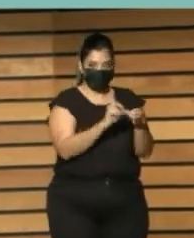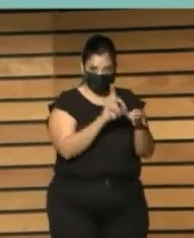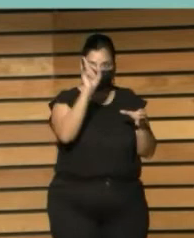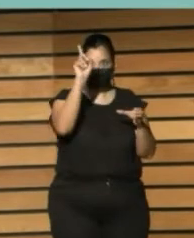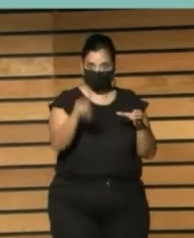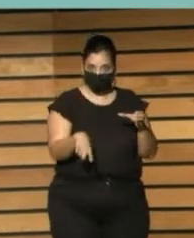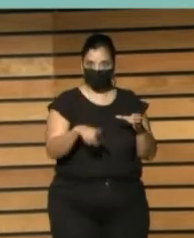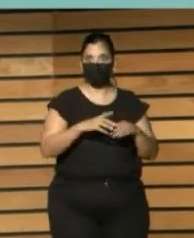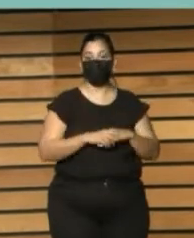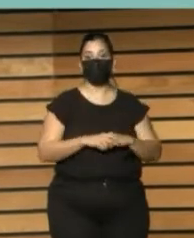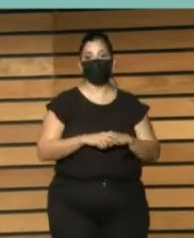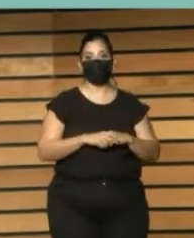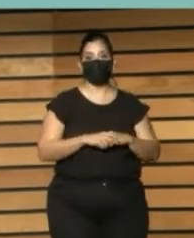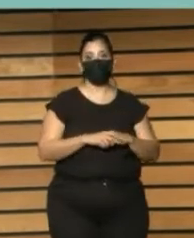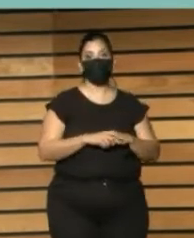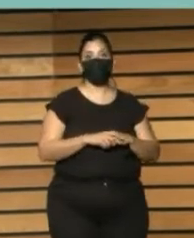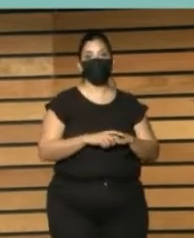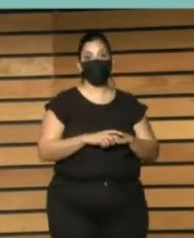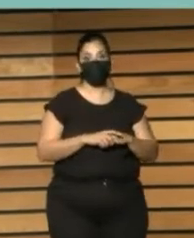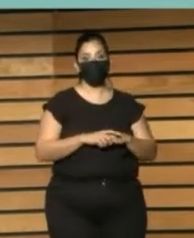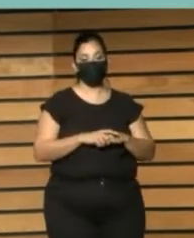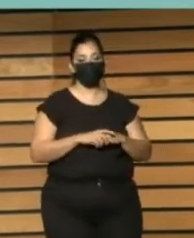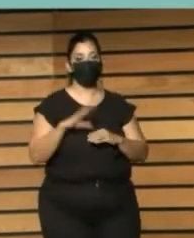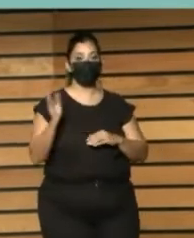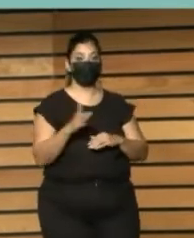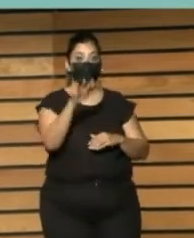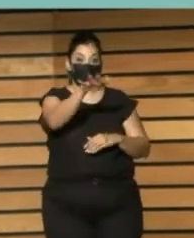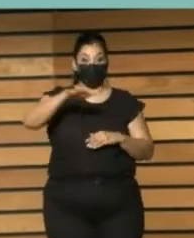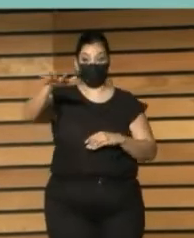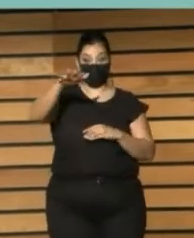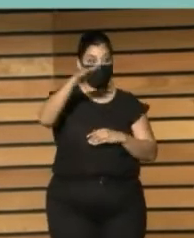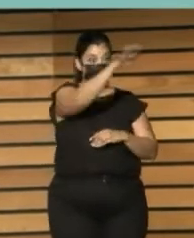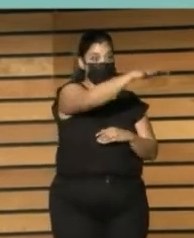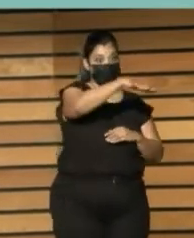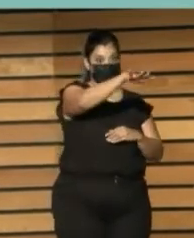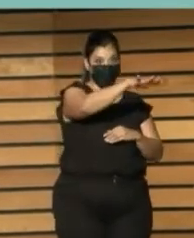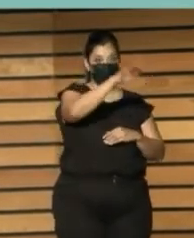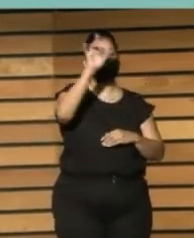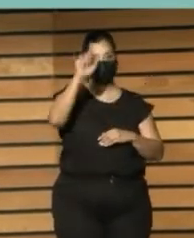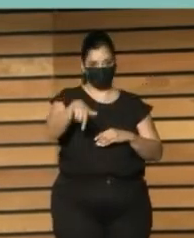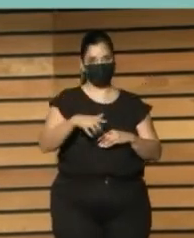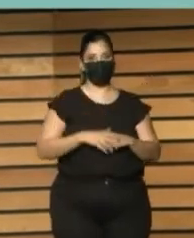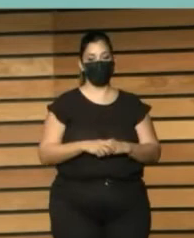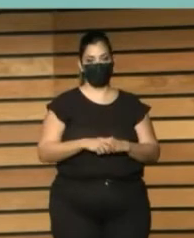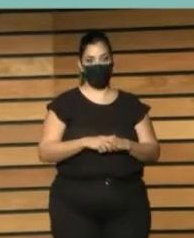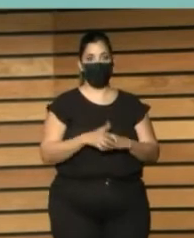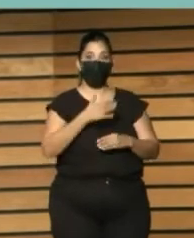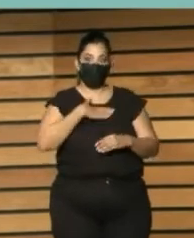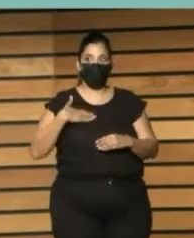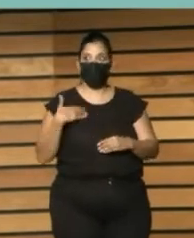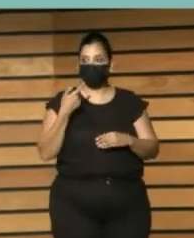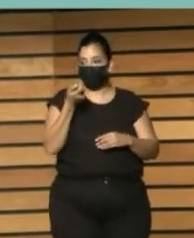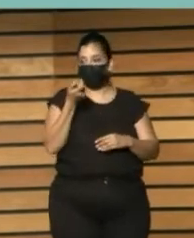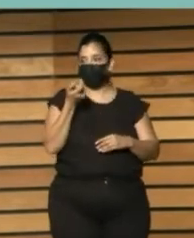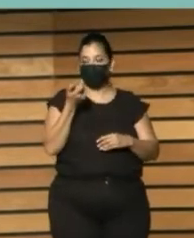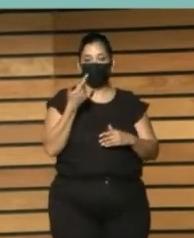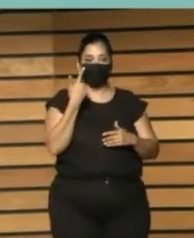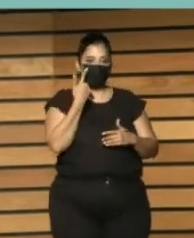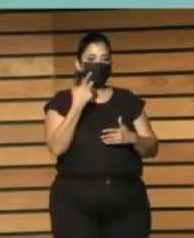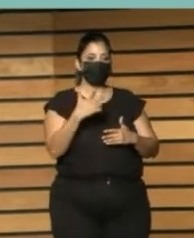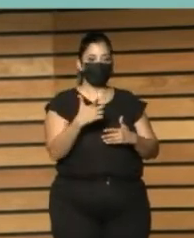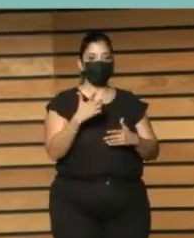nos ha explicado José Antonio y la territorial que esta es otra que también está en nuestros